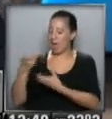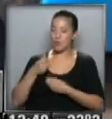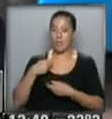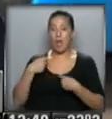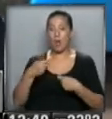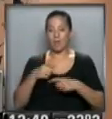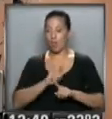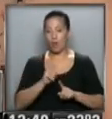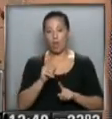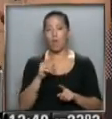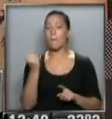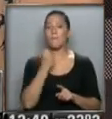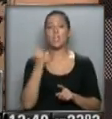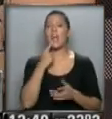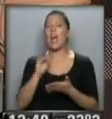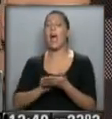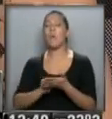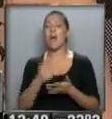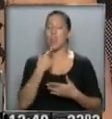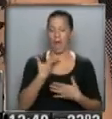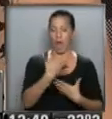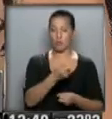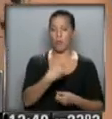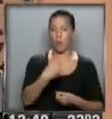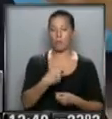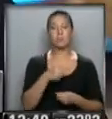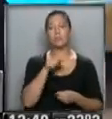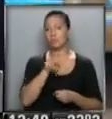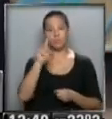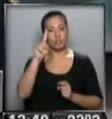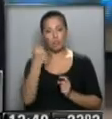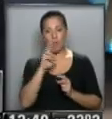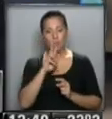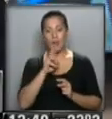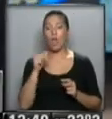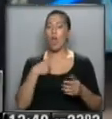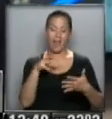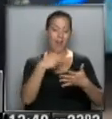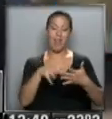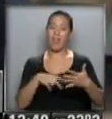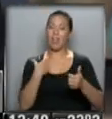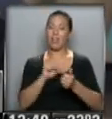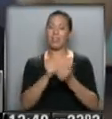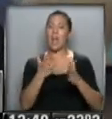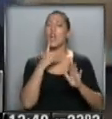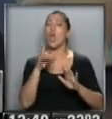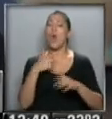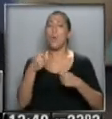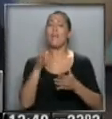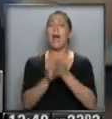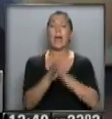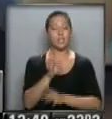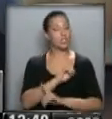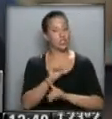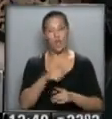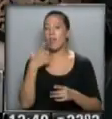y eso es importante. A estos abogados que dicen, yo te resuelvo la jubilación. Exacto. Hoy leía en el diario, jubílese gratis sin aporte. No, hay que tener